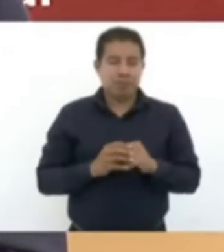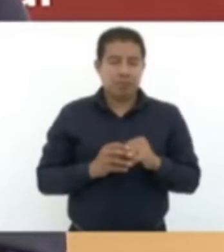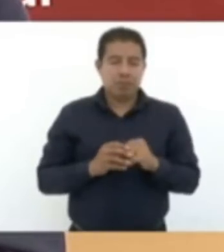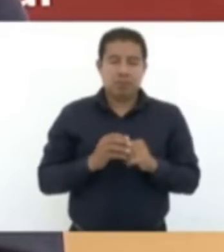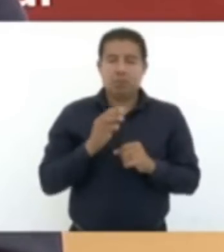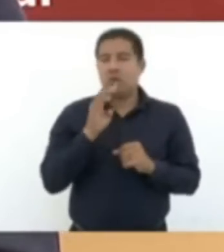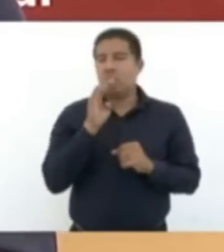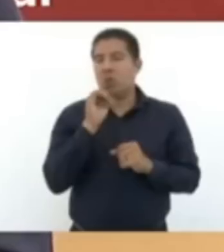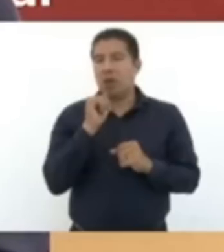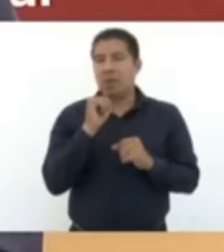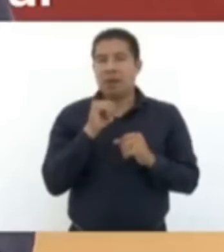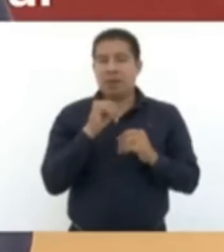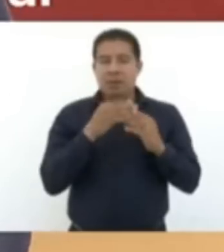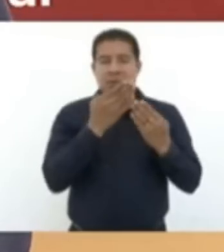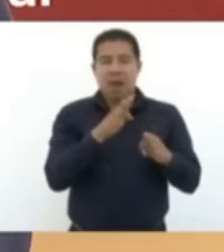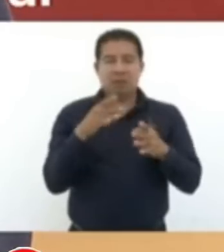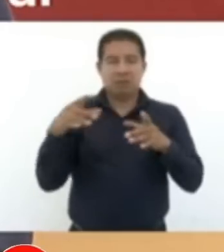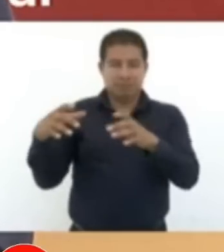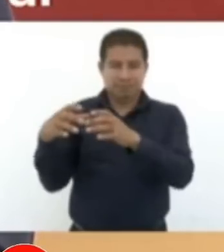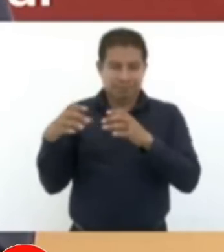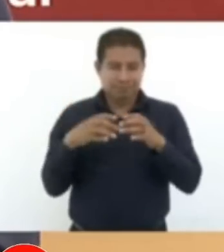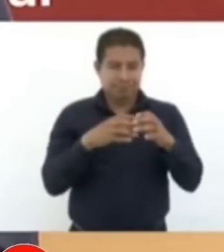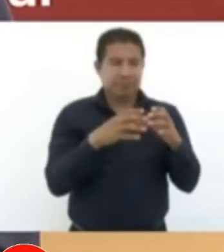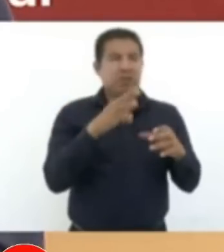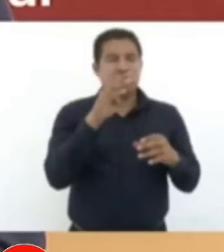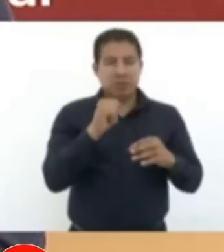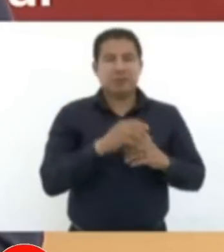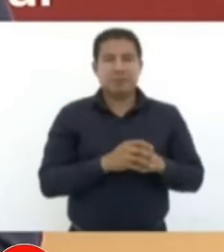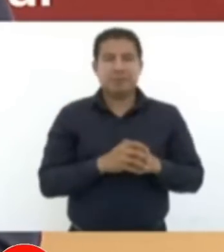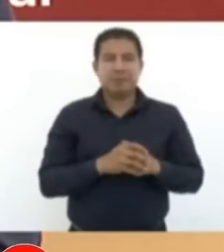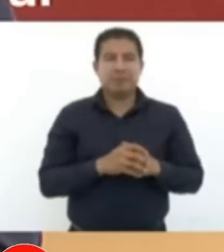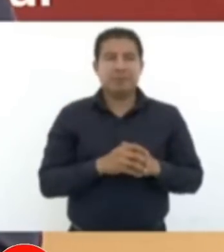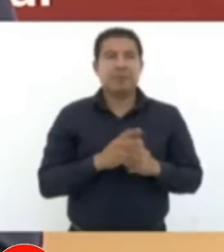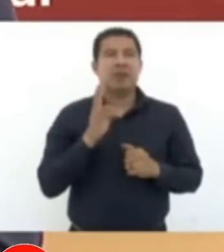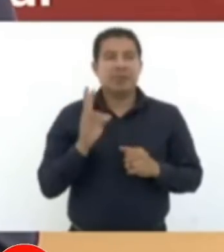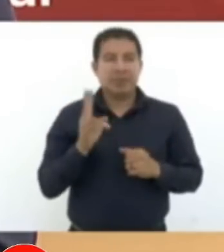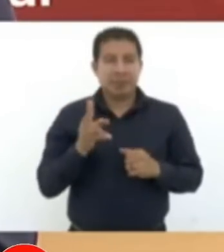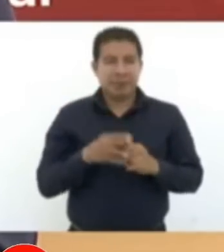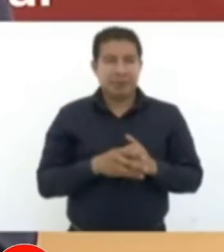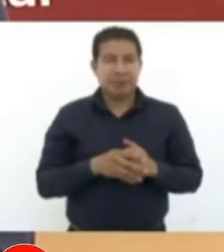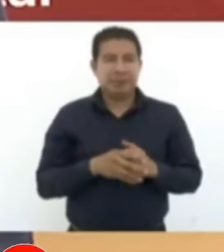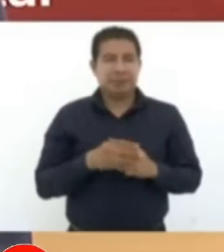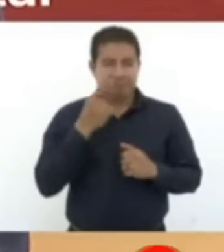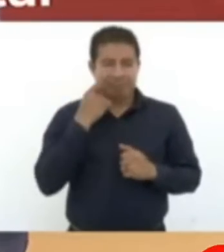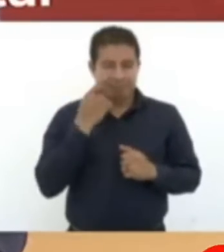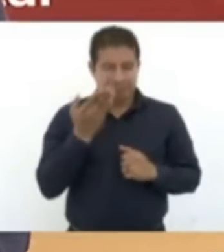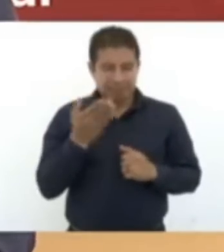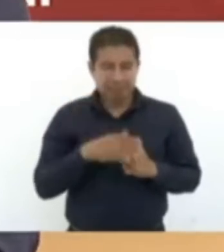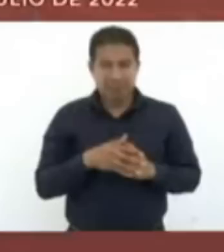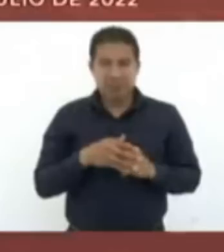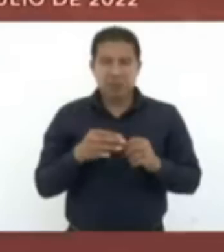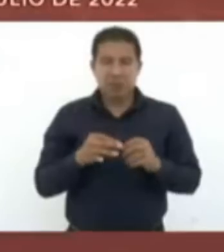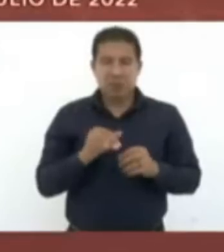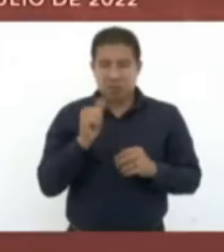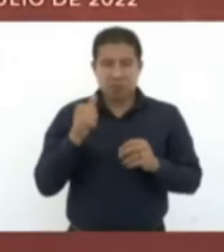Nueve sucursales del Banco del Bienestar. También, fíjense, esto es un dato